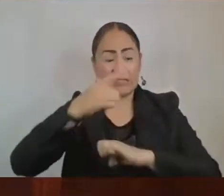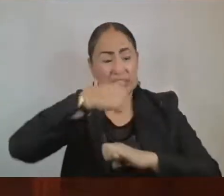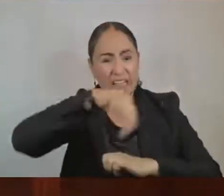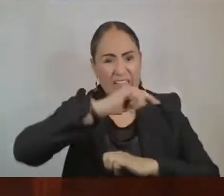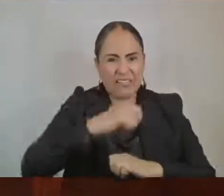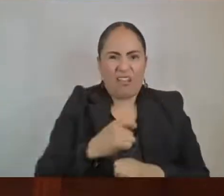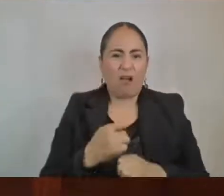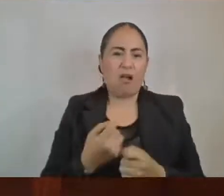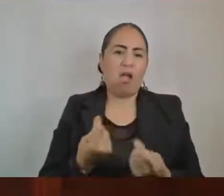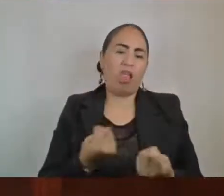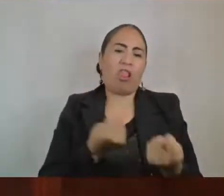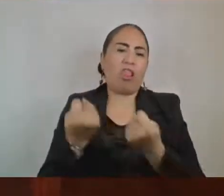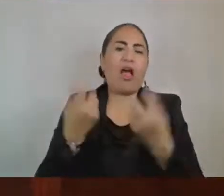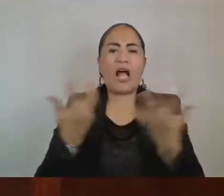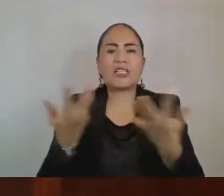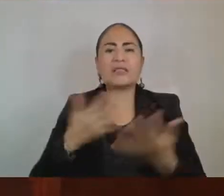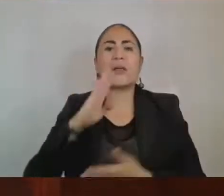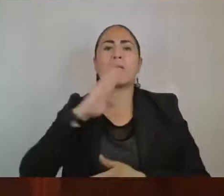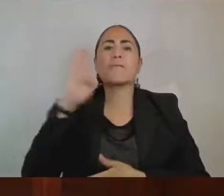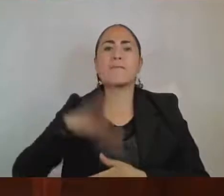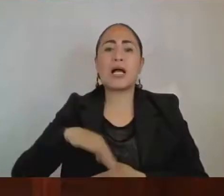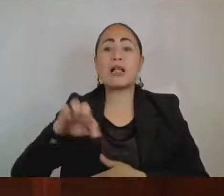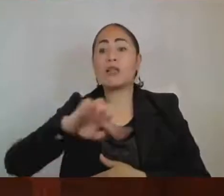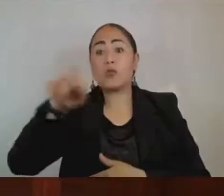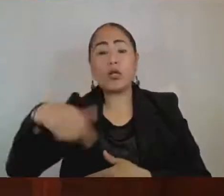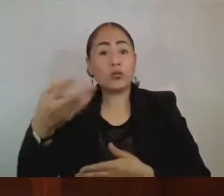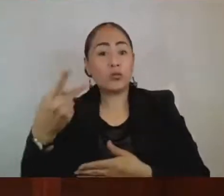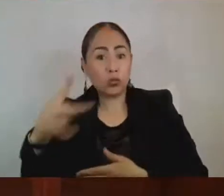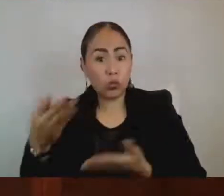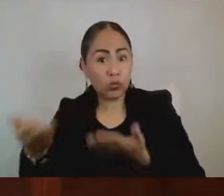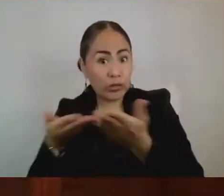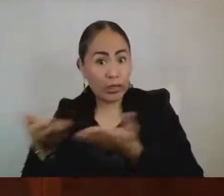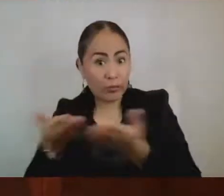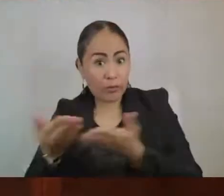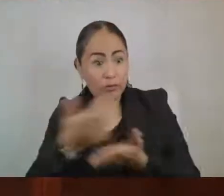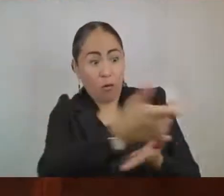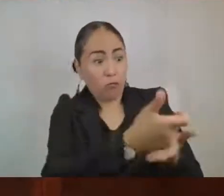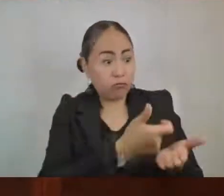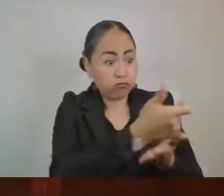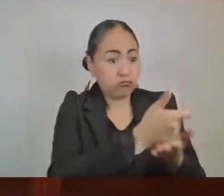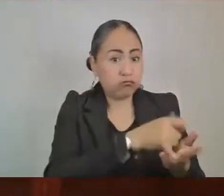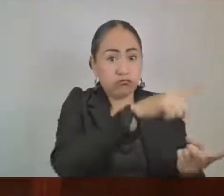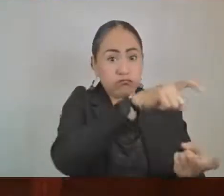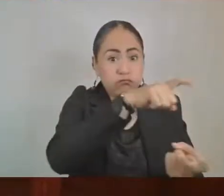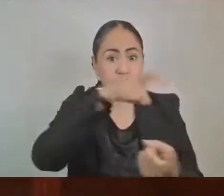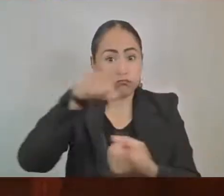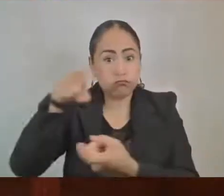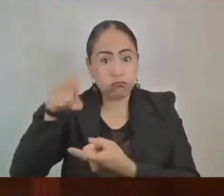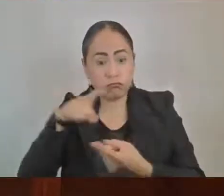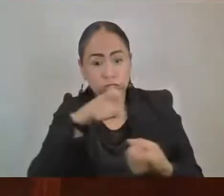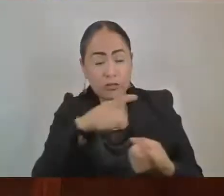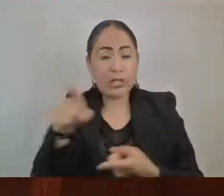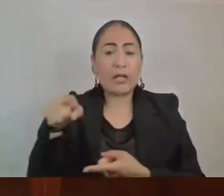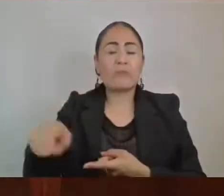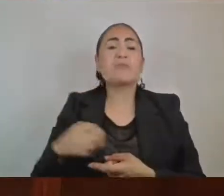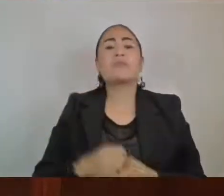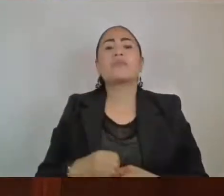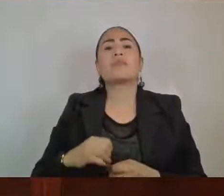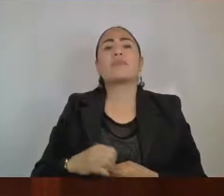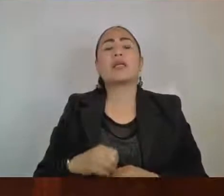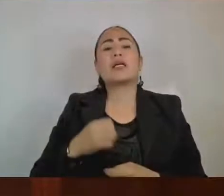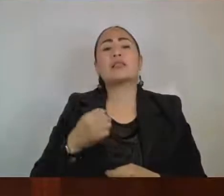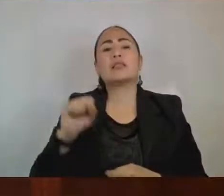los pagos que realiza el ICEMIN son millonarios, ya que acorde con los estados financieros del Instituto, en septiembre del 2021,